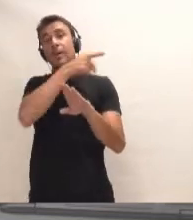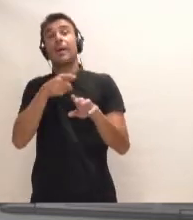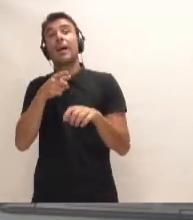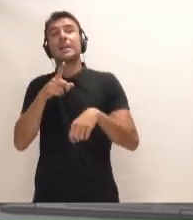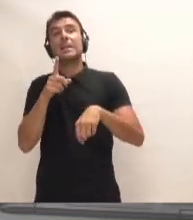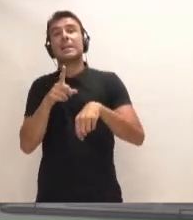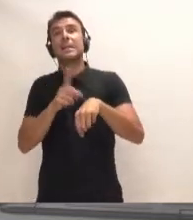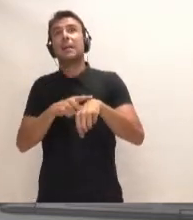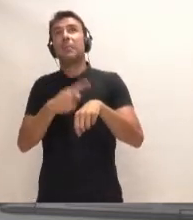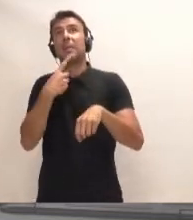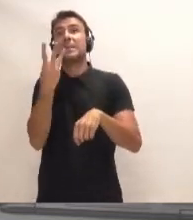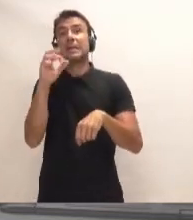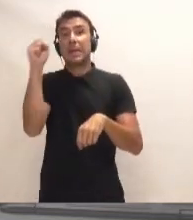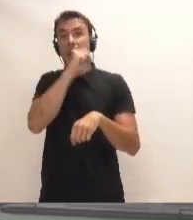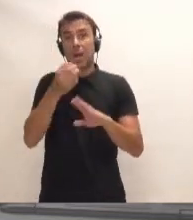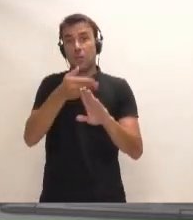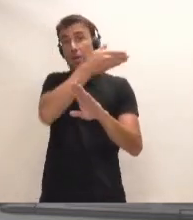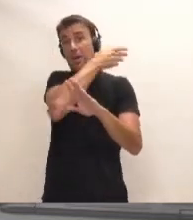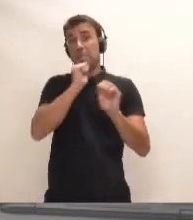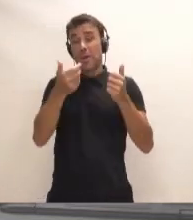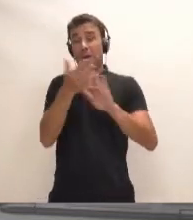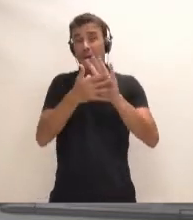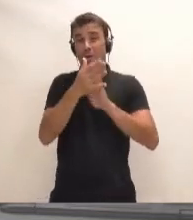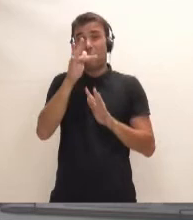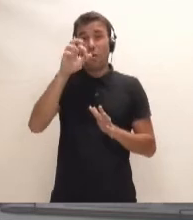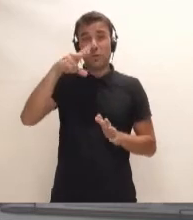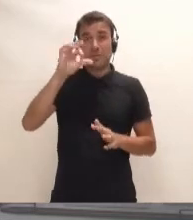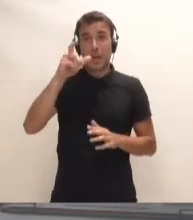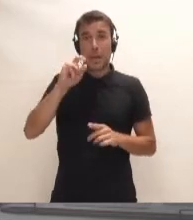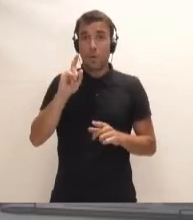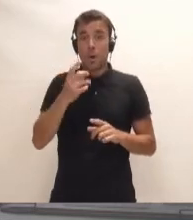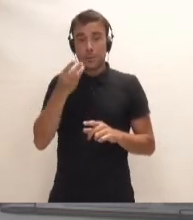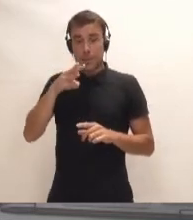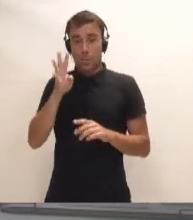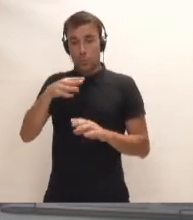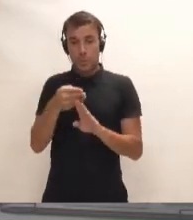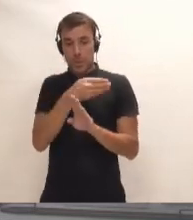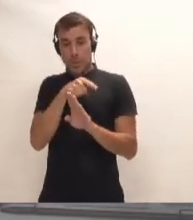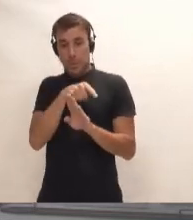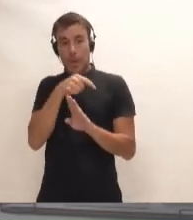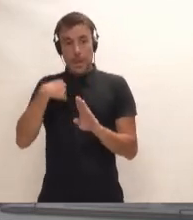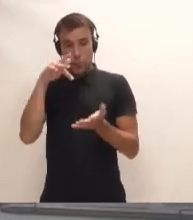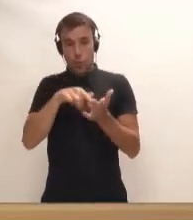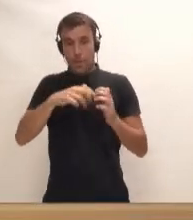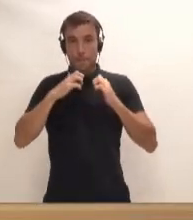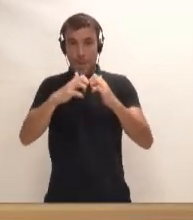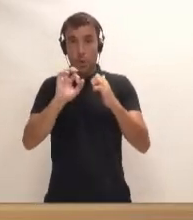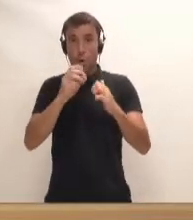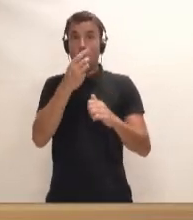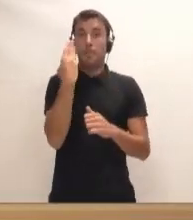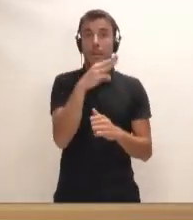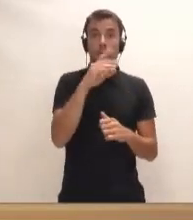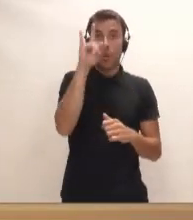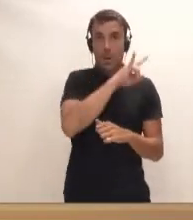por desde hace 30 años que empezamos a hablar del puerto de Fonsalía, y no desde tres, cuatro meses antes, cuando estábamos en este pleno o en el Parlamento de